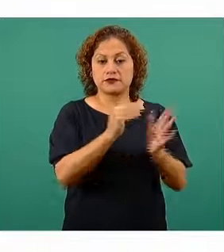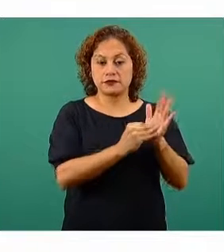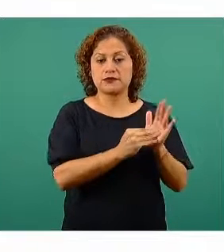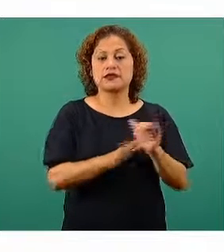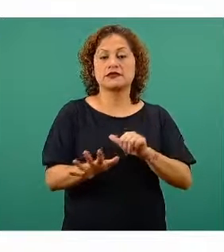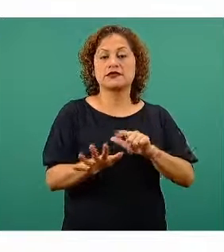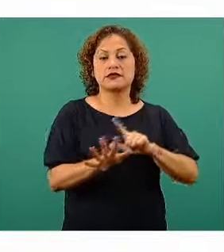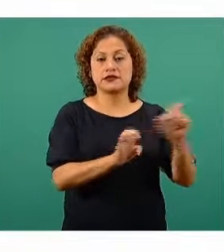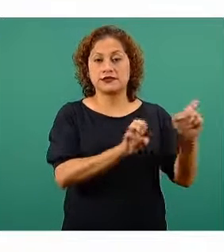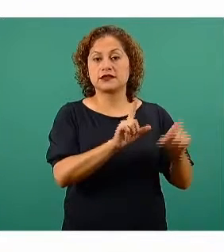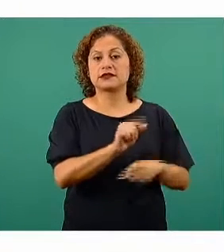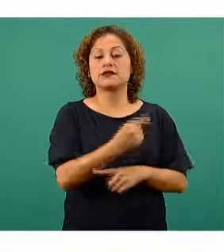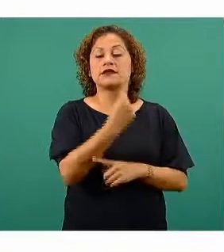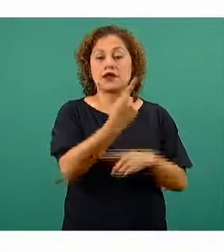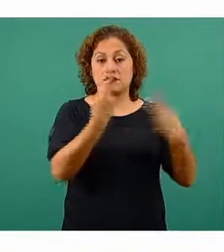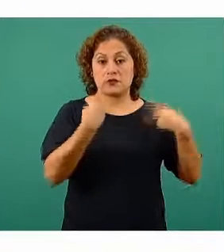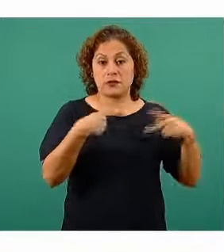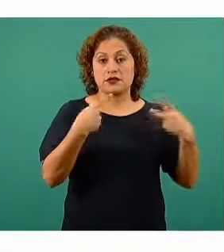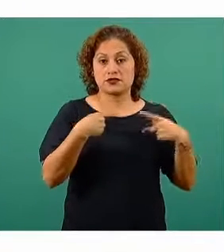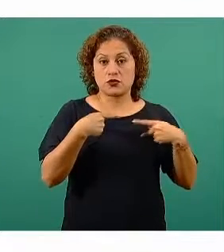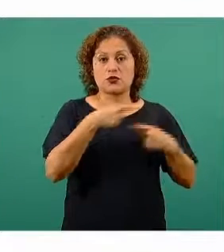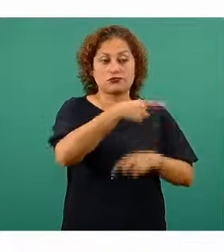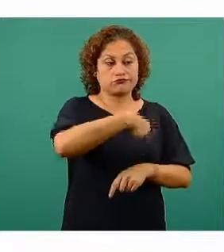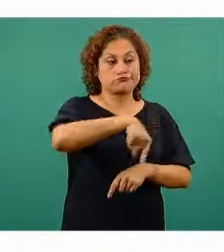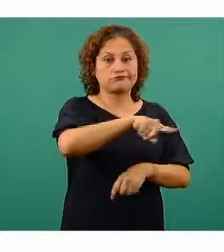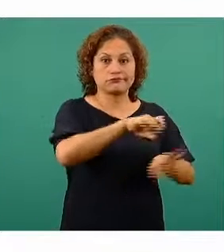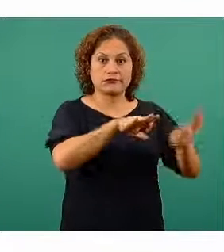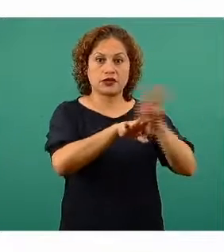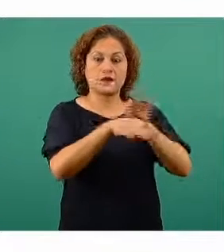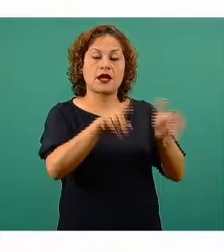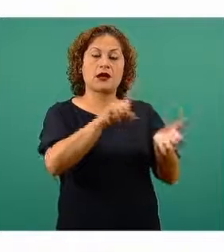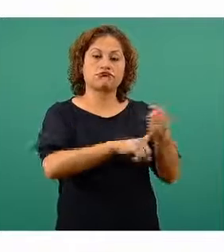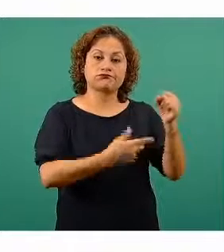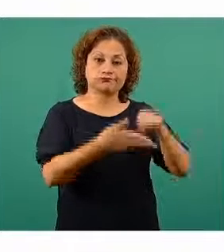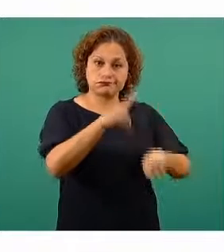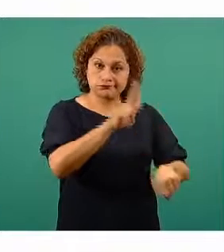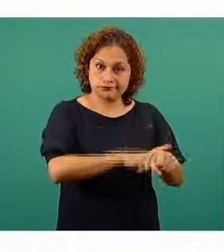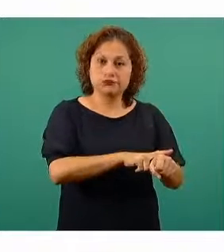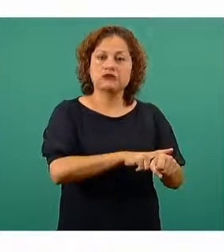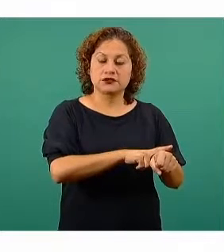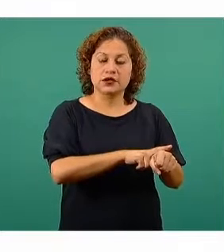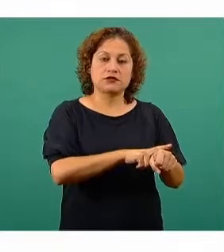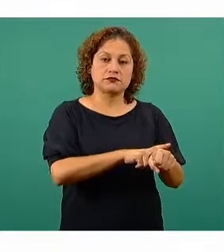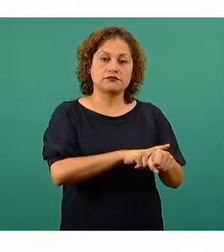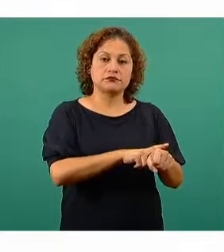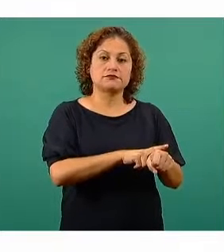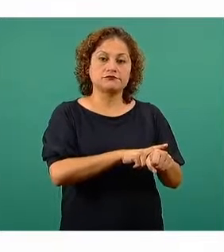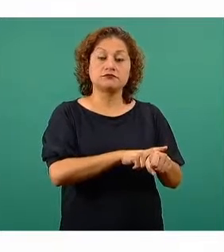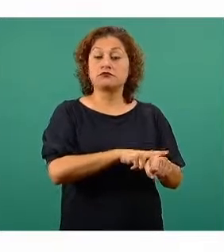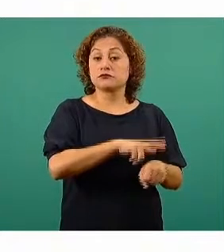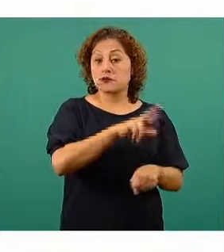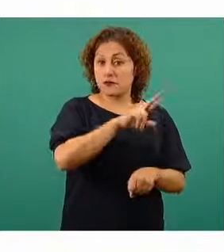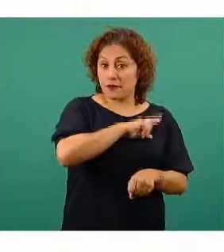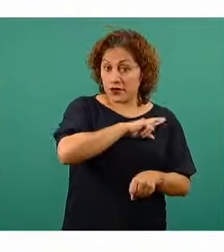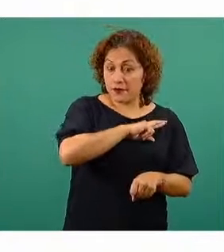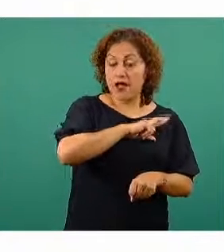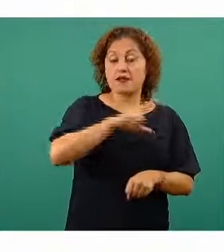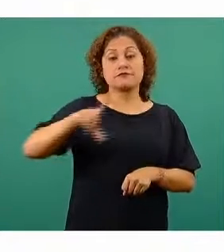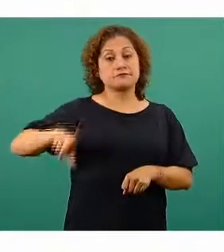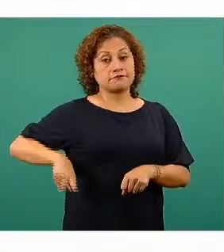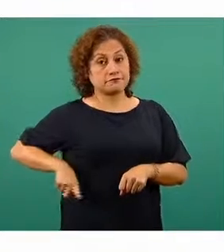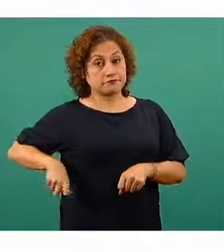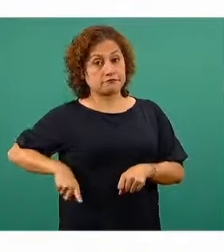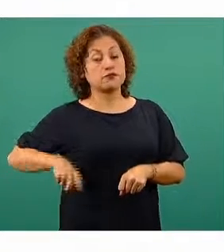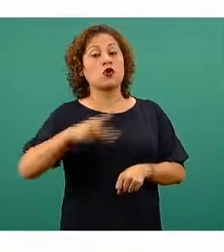setecientas setenta y un personas que trabajan en el Sistema Nacional de Salud, tanto en el ámbito público como en el